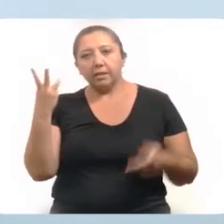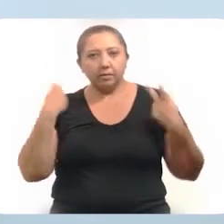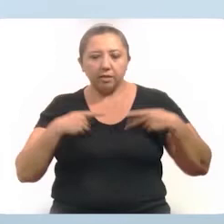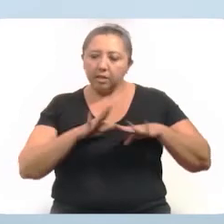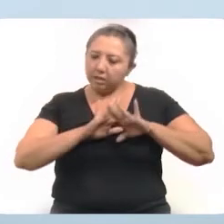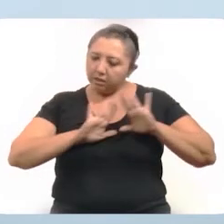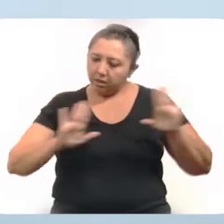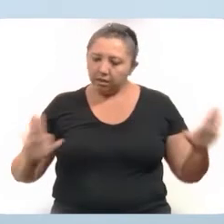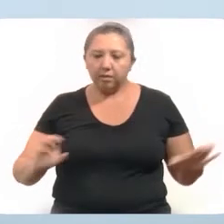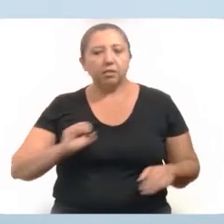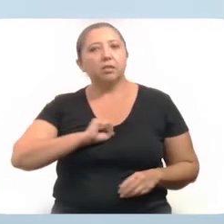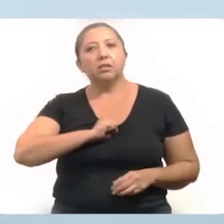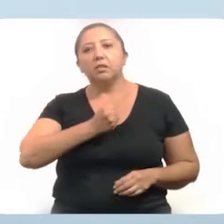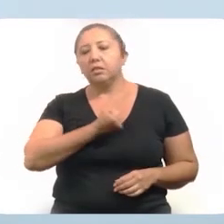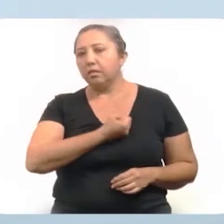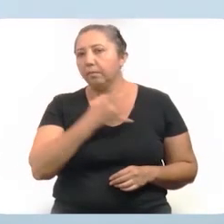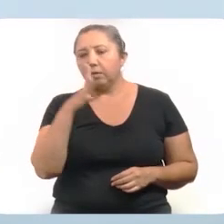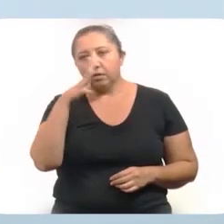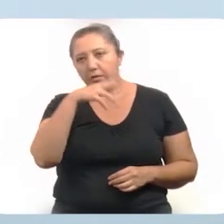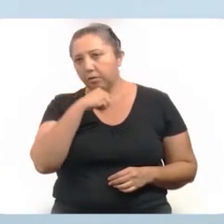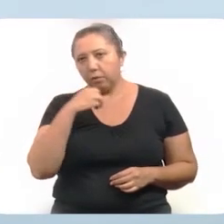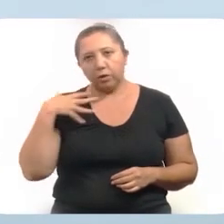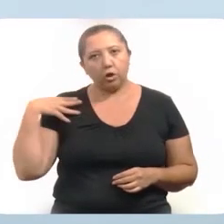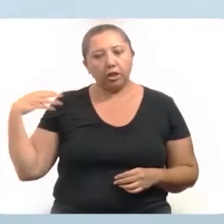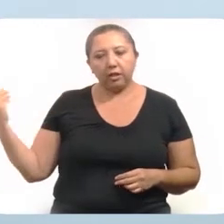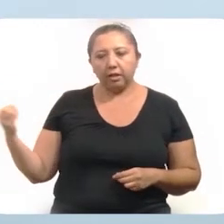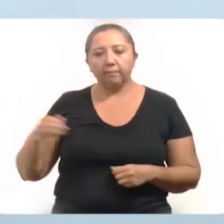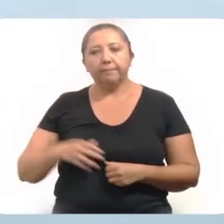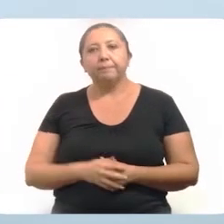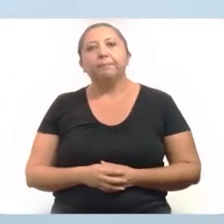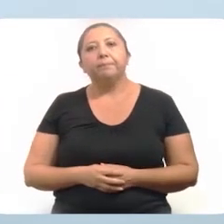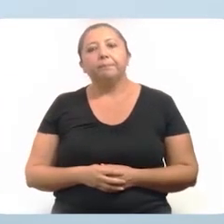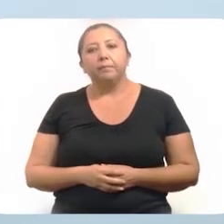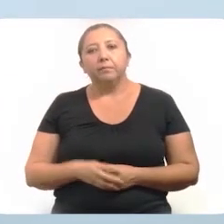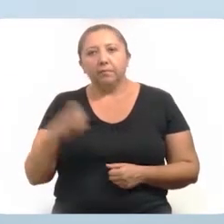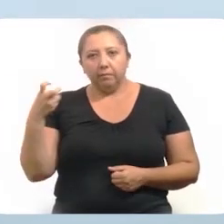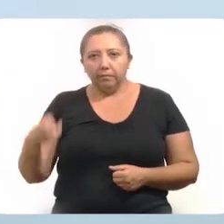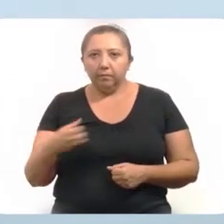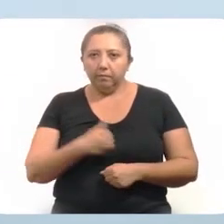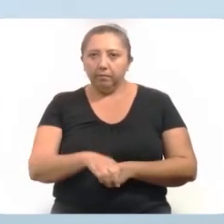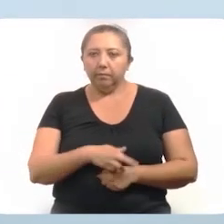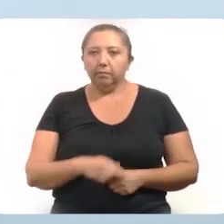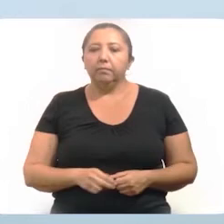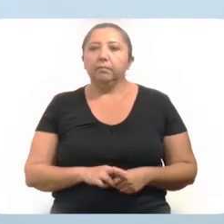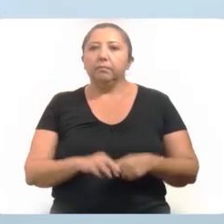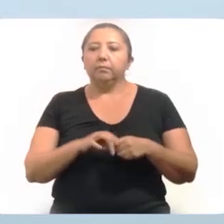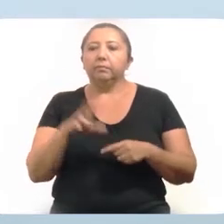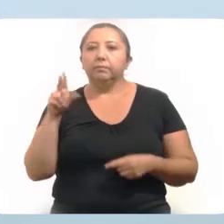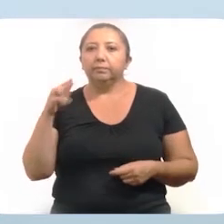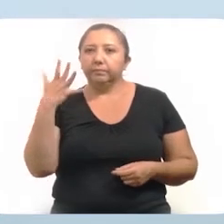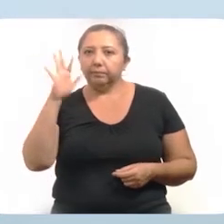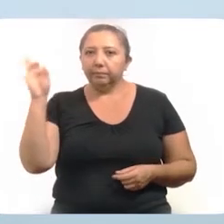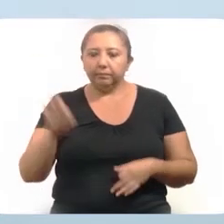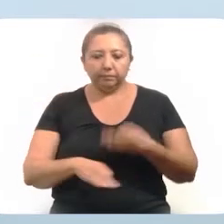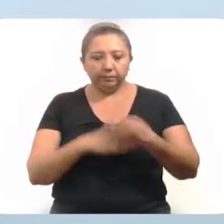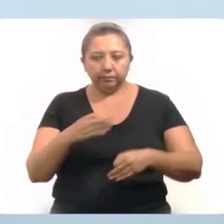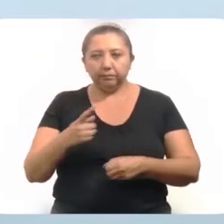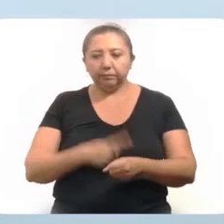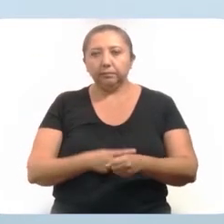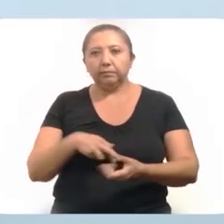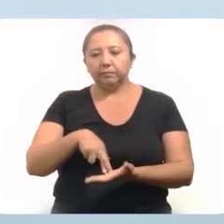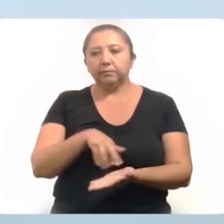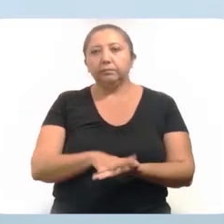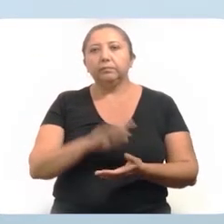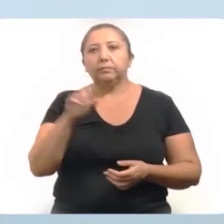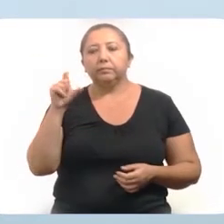pacientes ya se recuperaron, no presentan síntomas ni pueden contagiar. Esta cifra representa el 85% del total de contagios